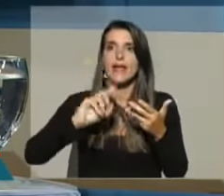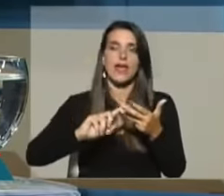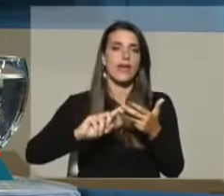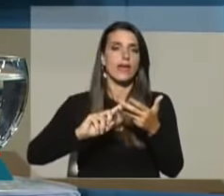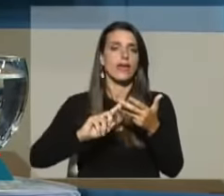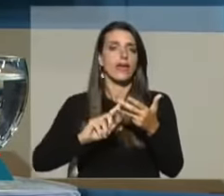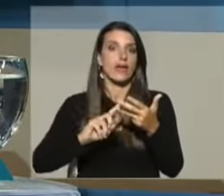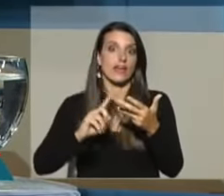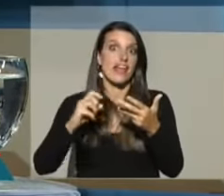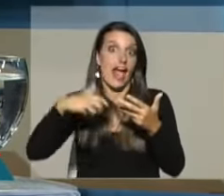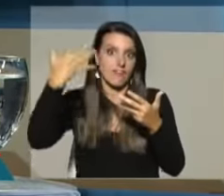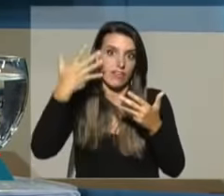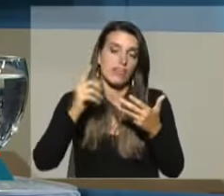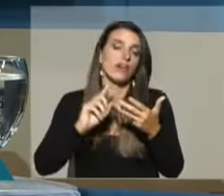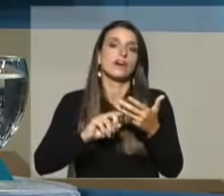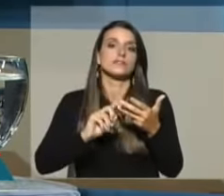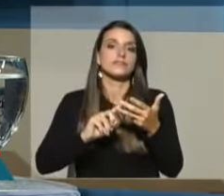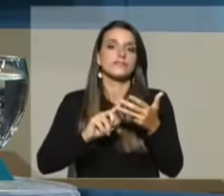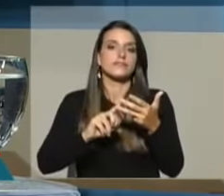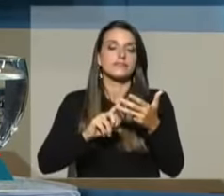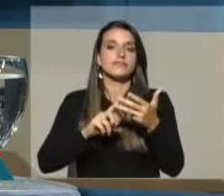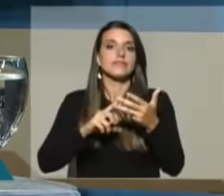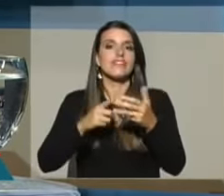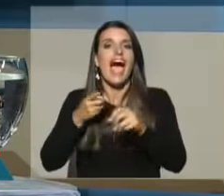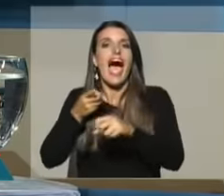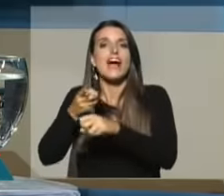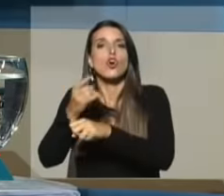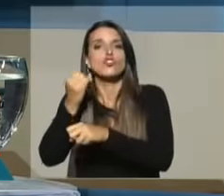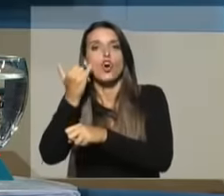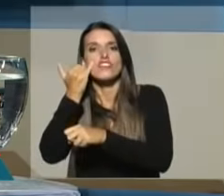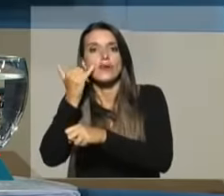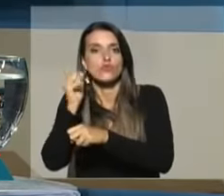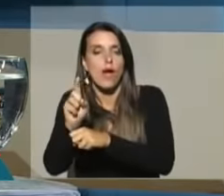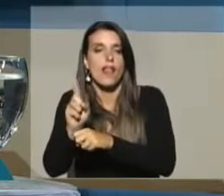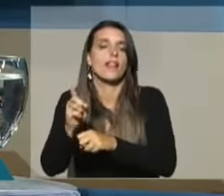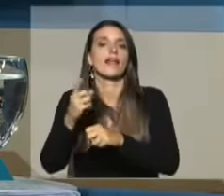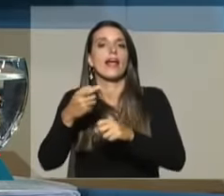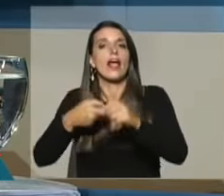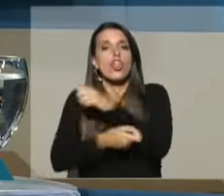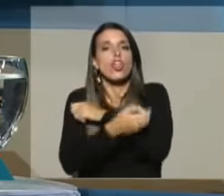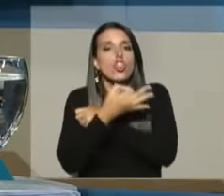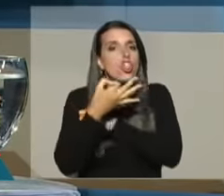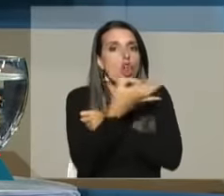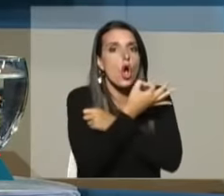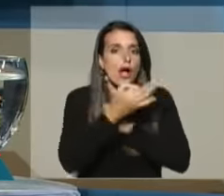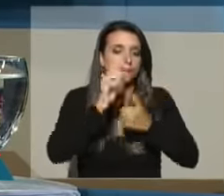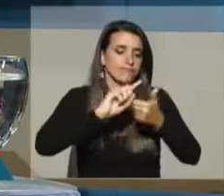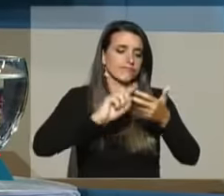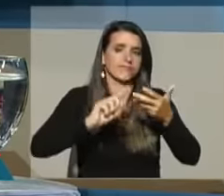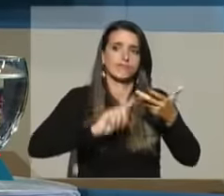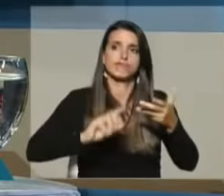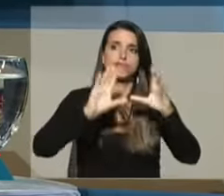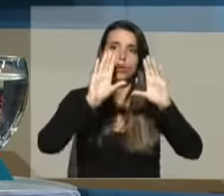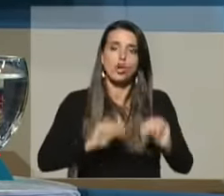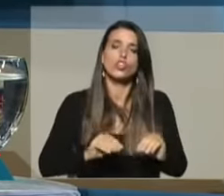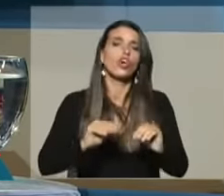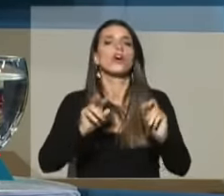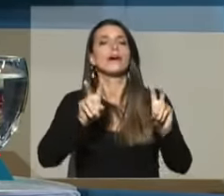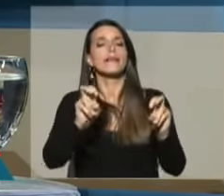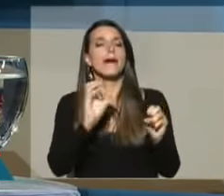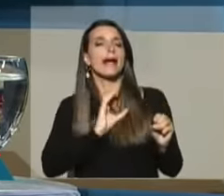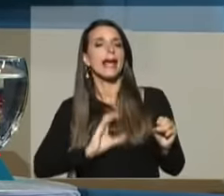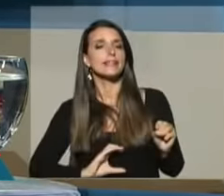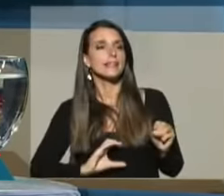especialmente agravada, acoso sexual, narcotráfico, elementos que tienen que ver con las condiciones y